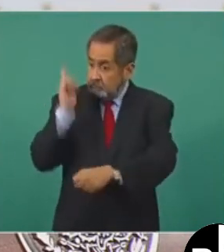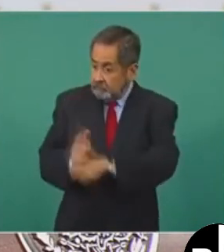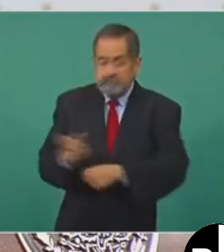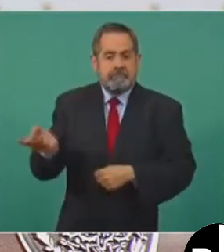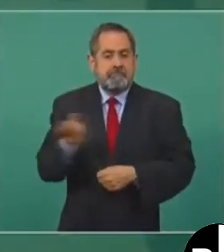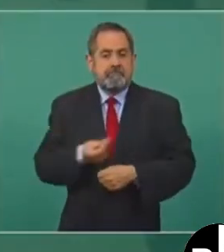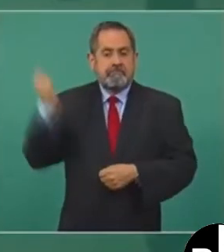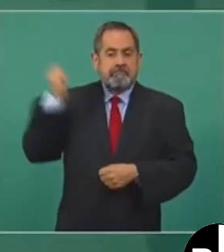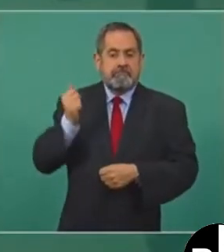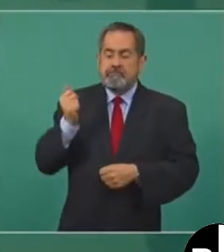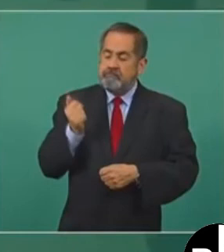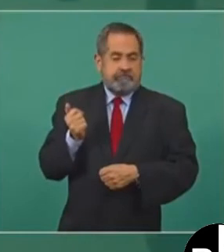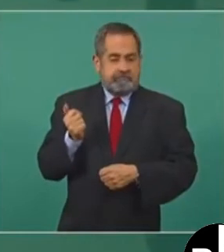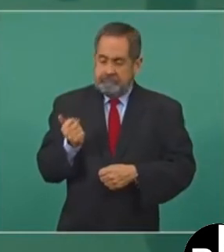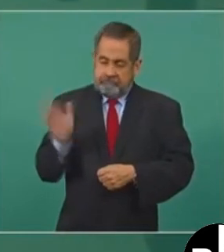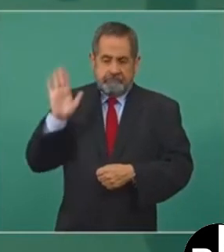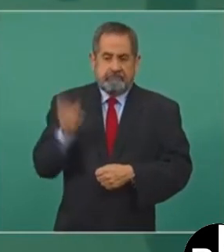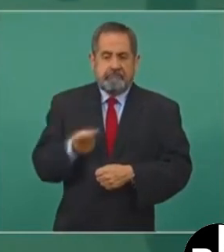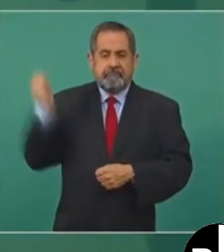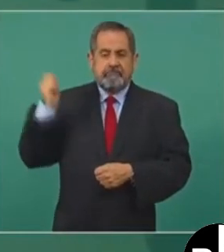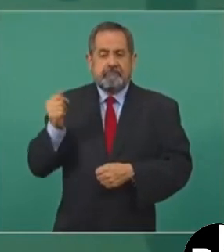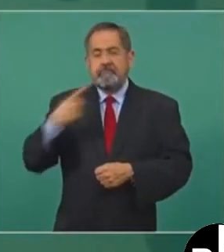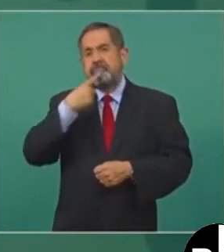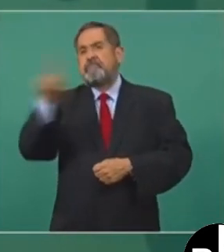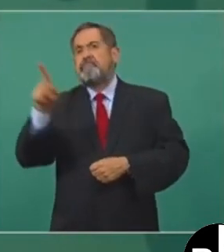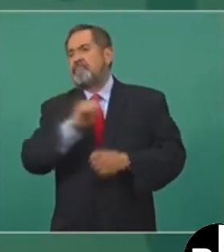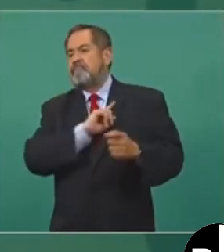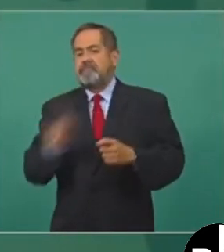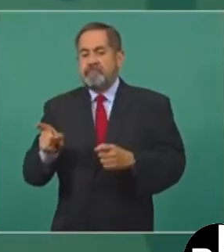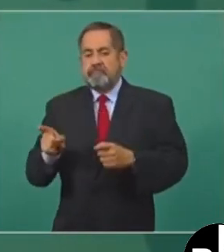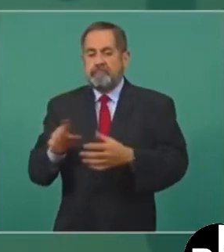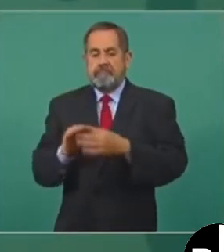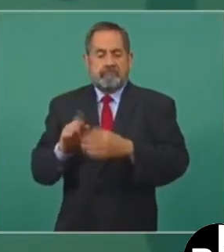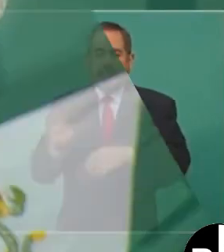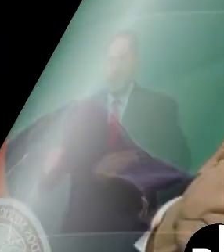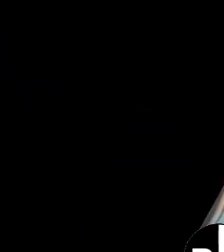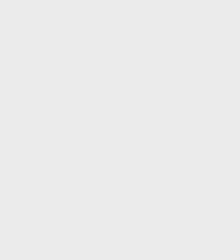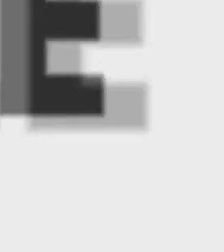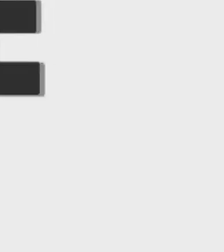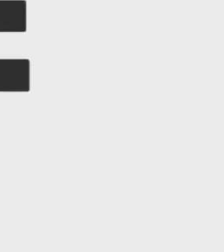denunciado penalmente.